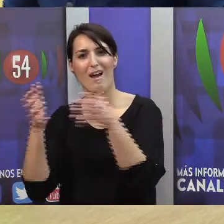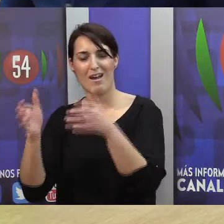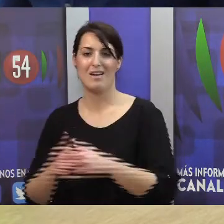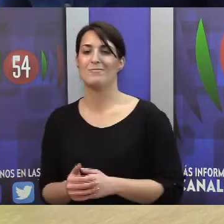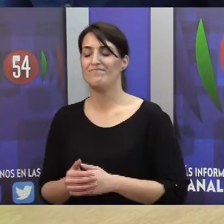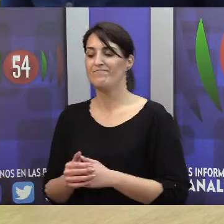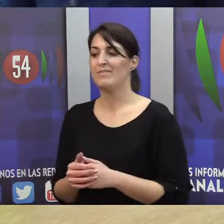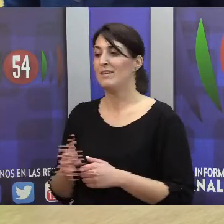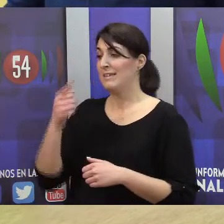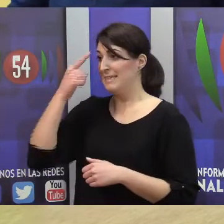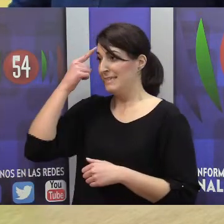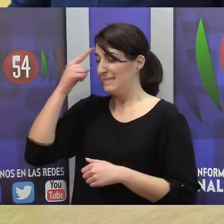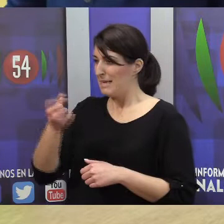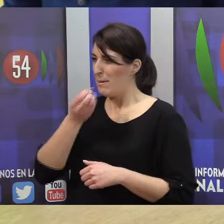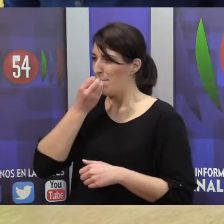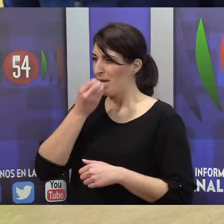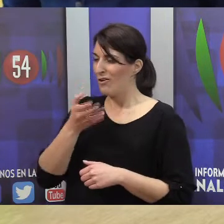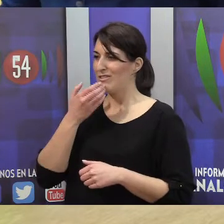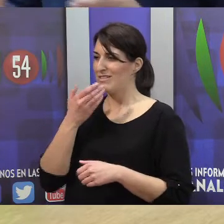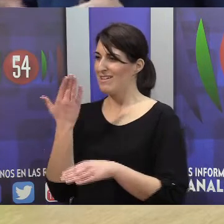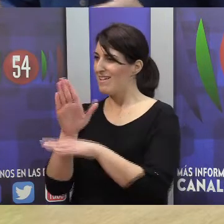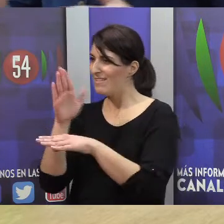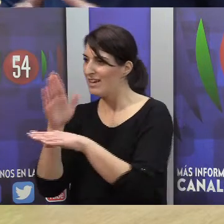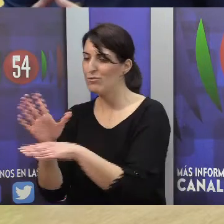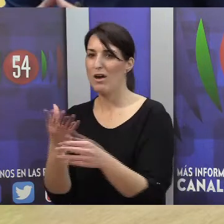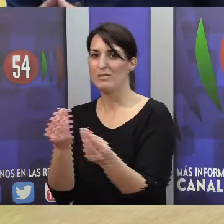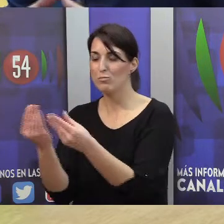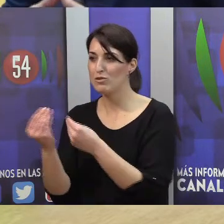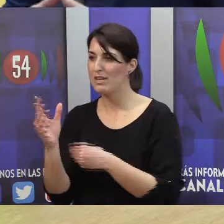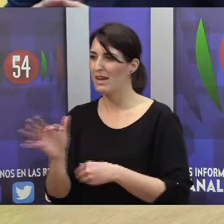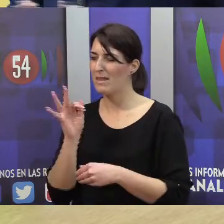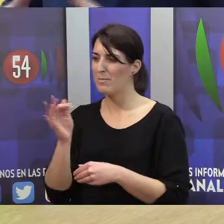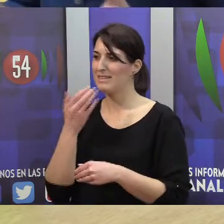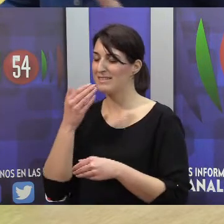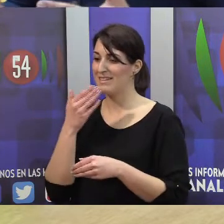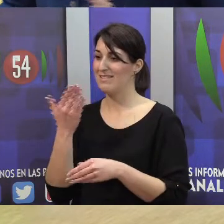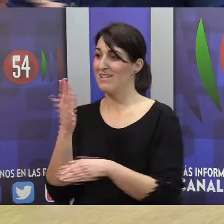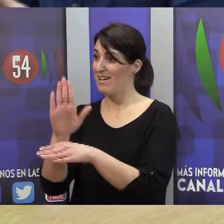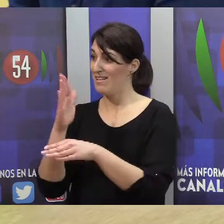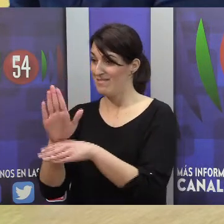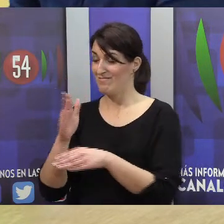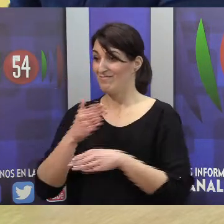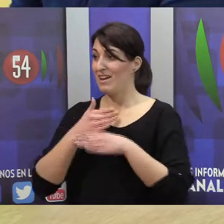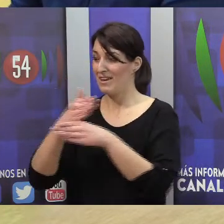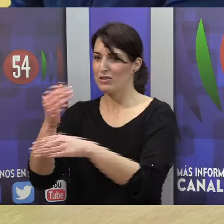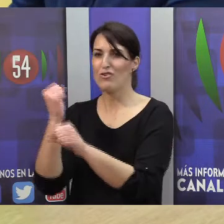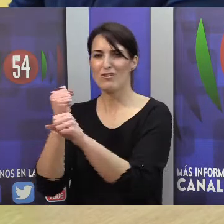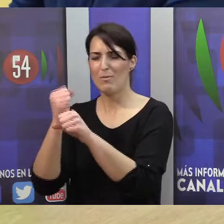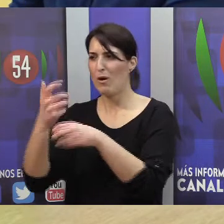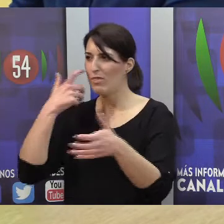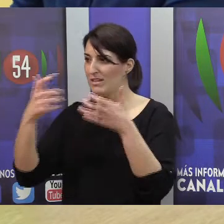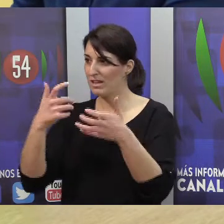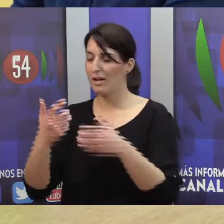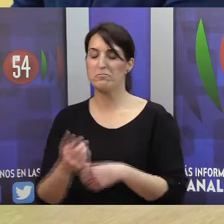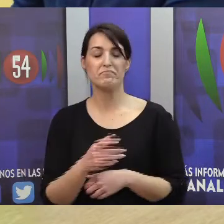mejor cuando hay tantos candidatos y además cuando el trabajo del resto también es tan notable y tan destacado? Bueno, yo creo que ha